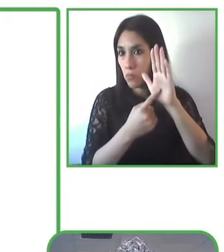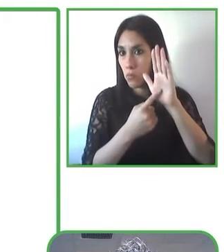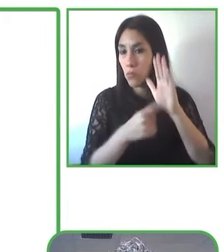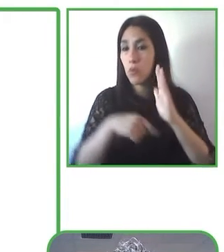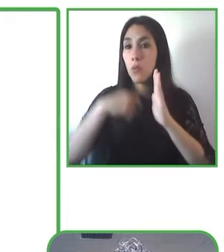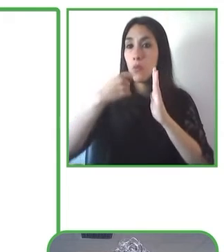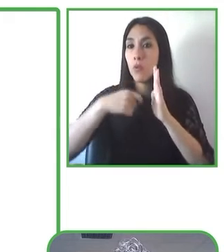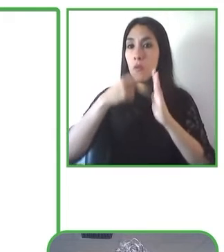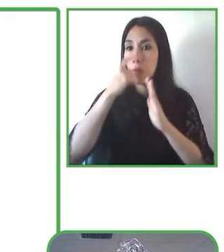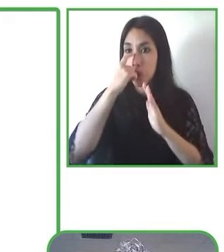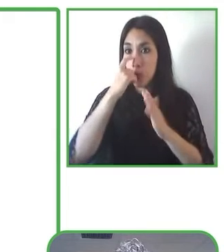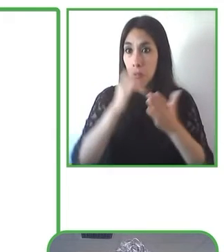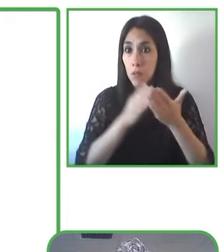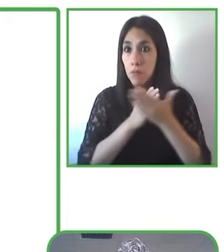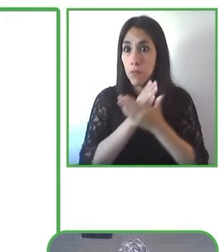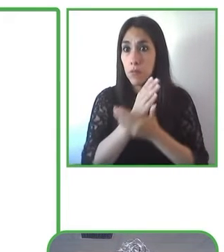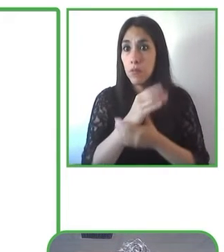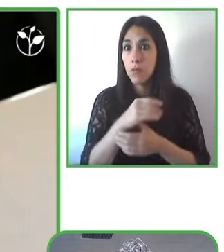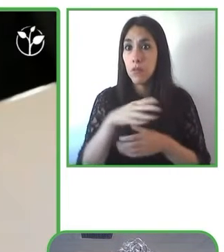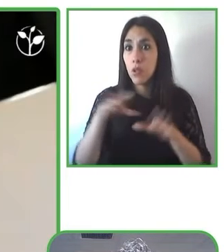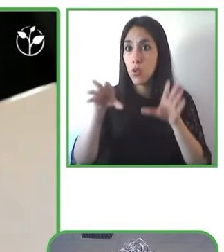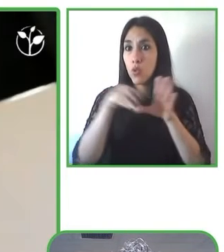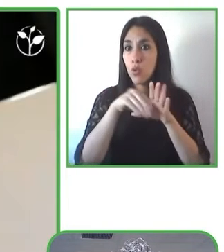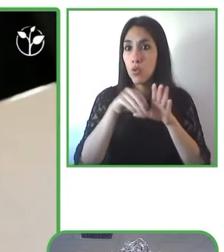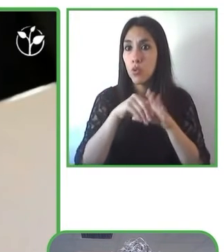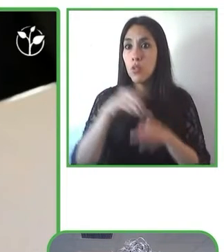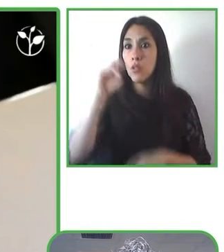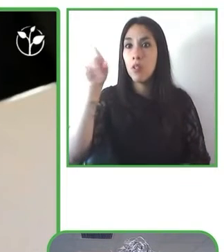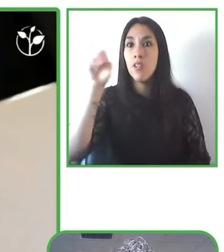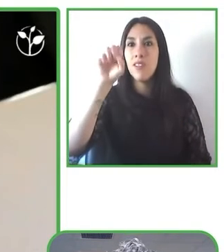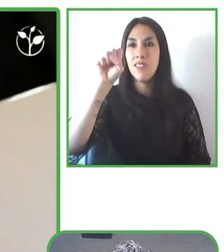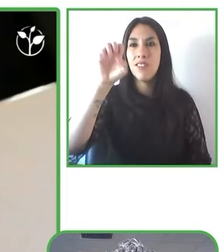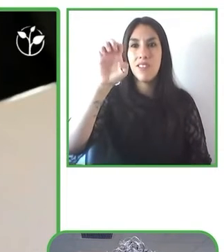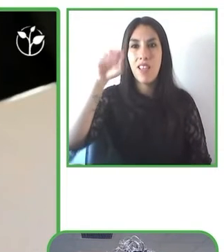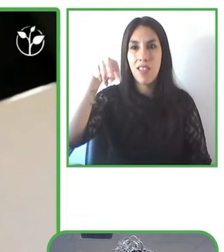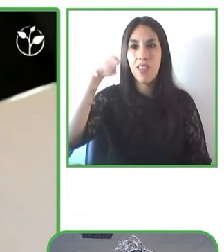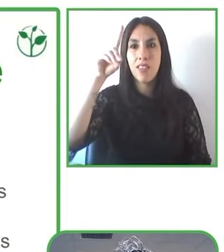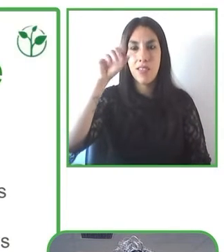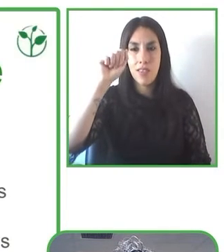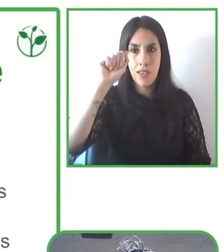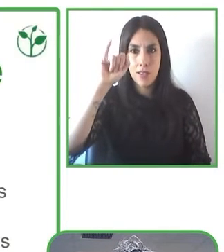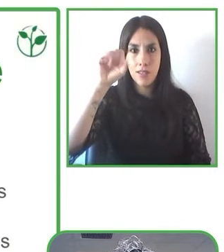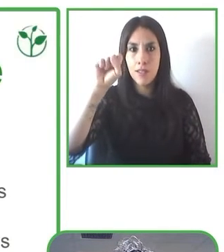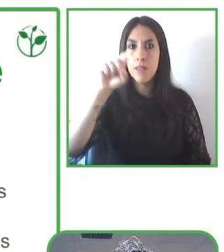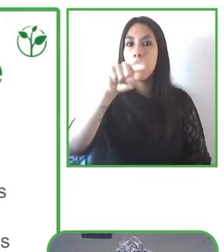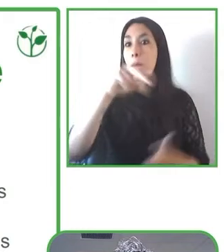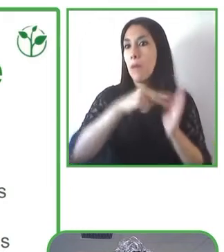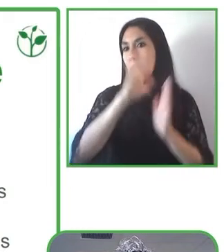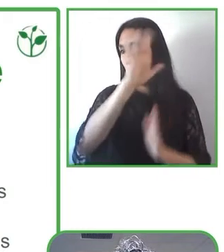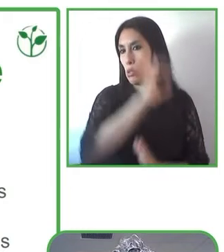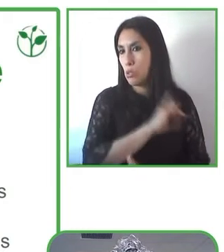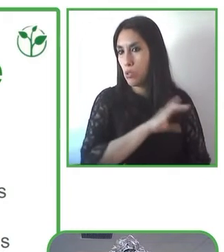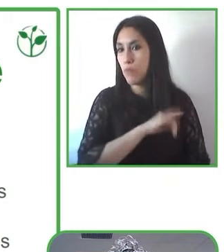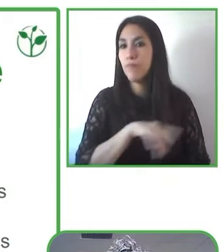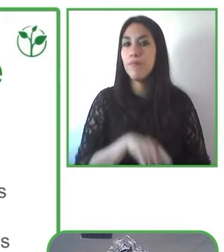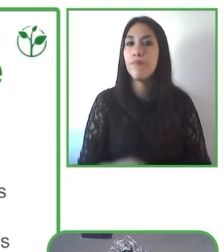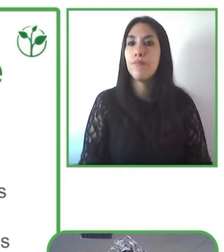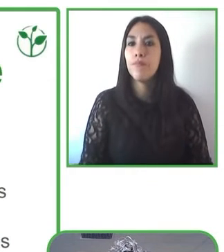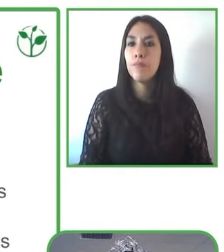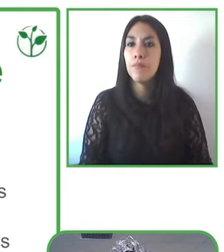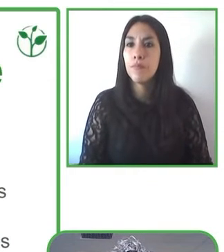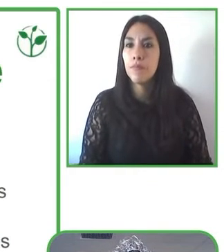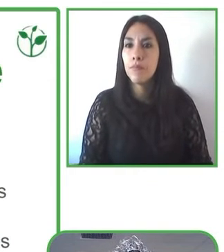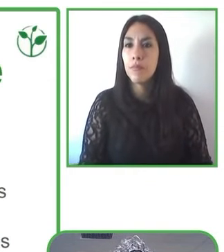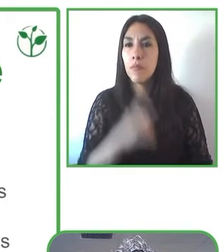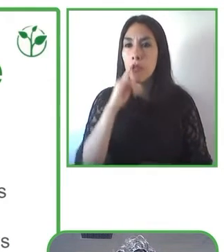Servicio Nacional de la Discapacidad del Gobierno de Chile. Vamos a presentar primero el problema a